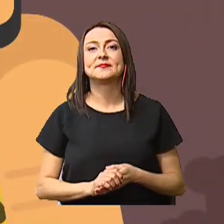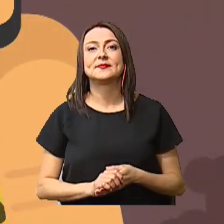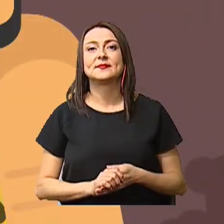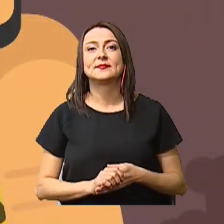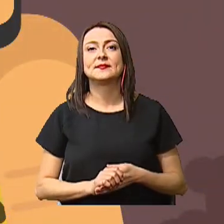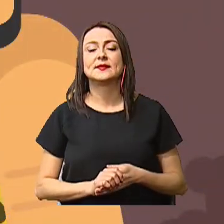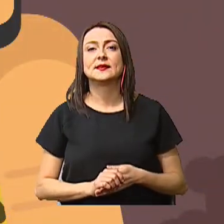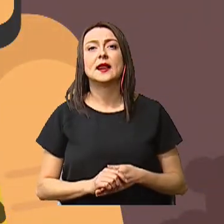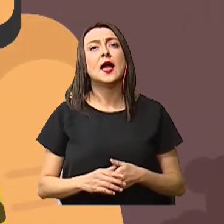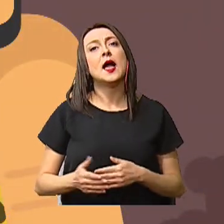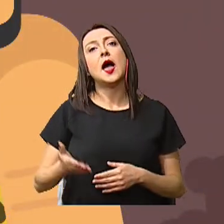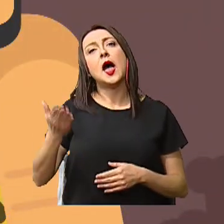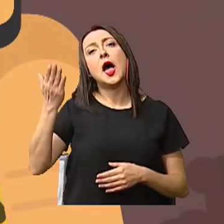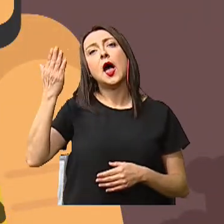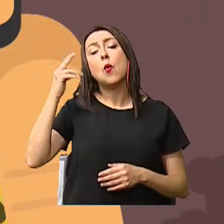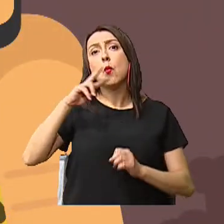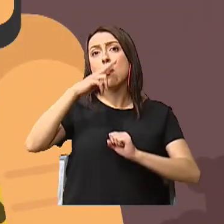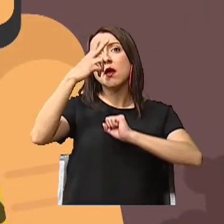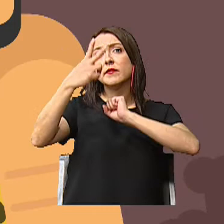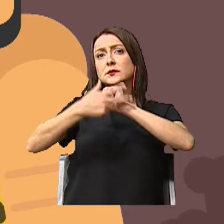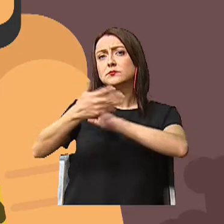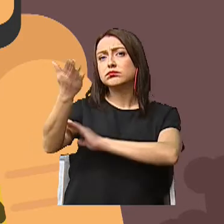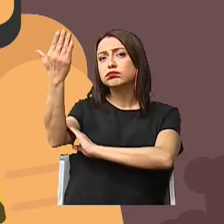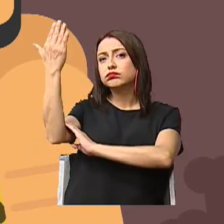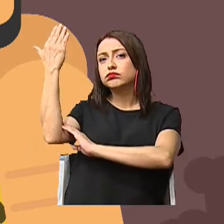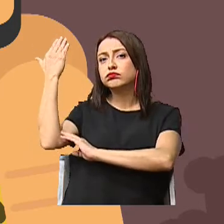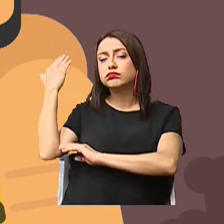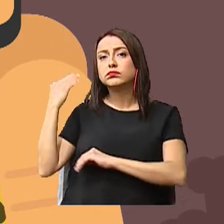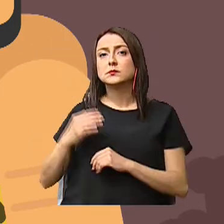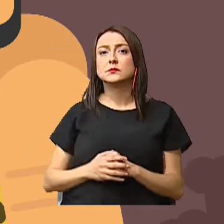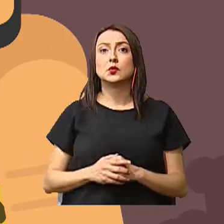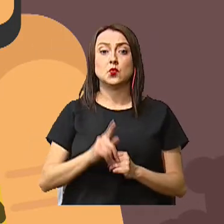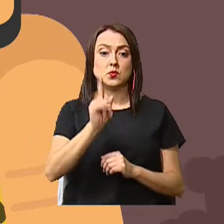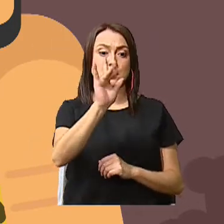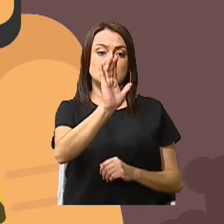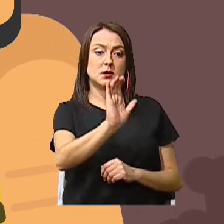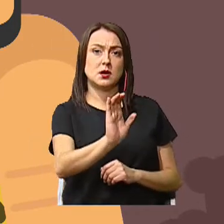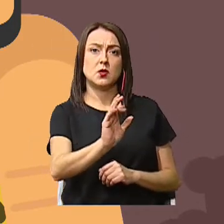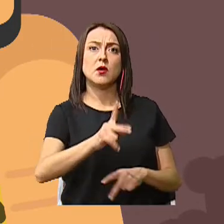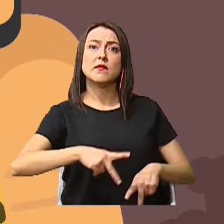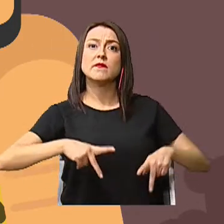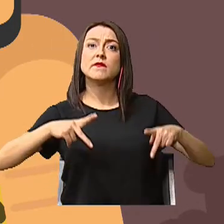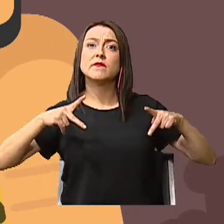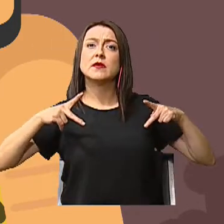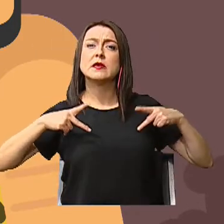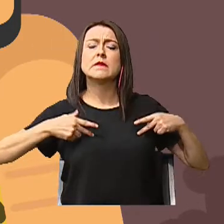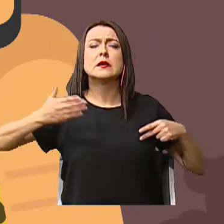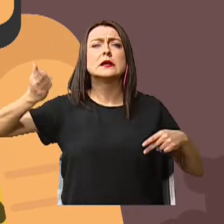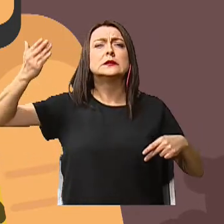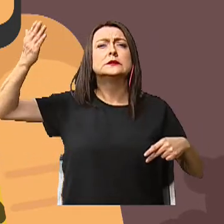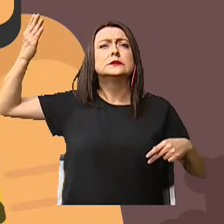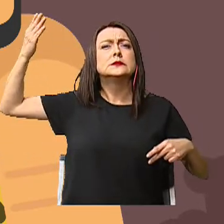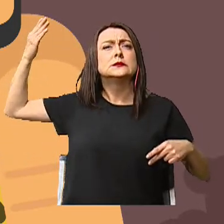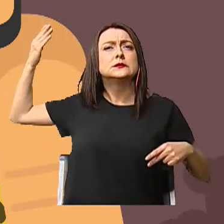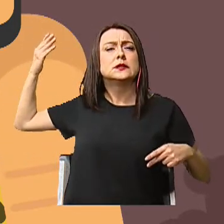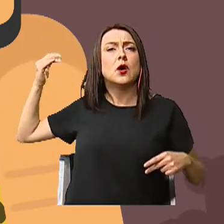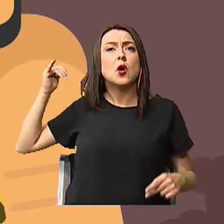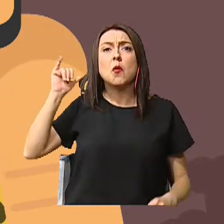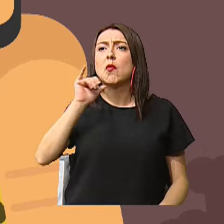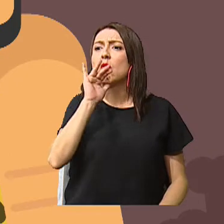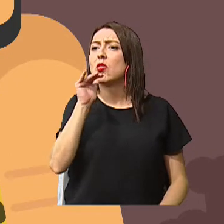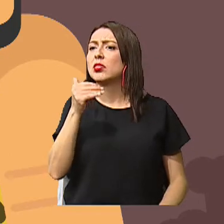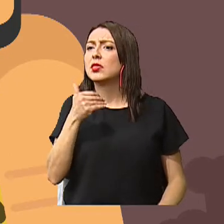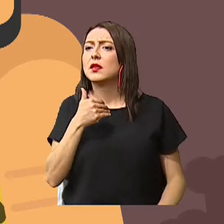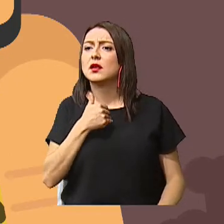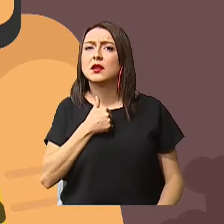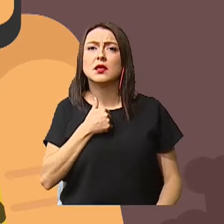Era así una vez Un niño que vivía en la prehistoria Como no tenía